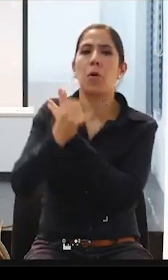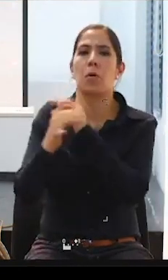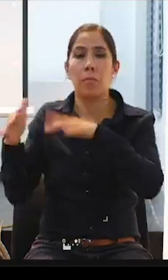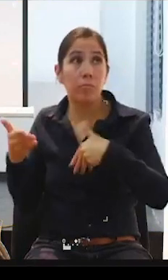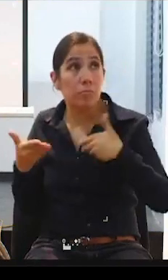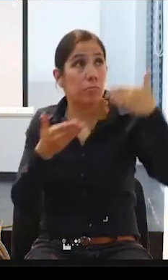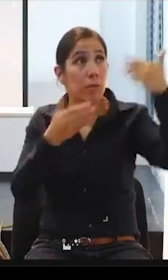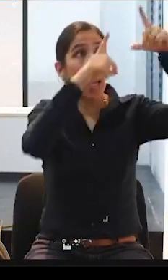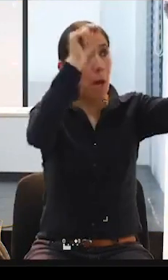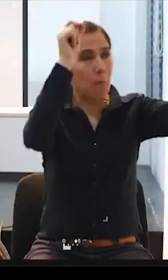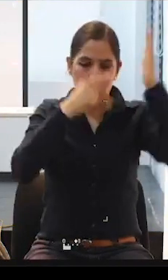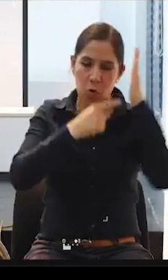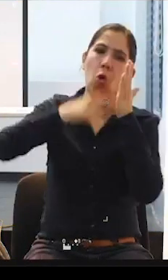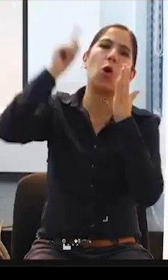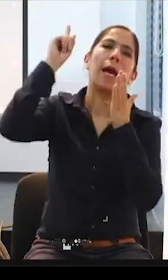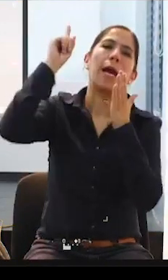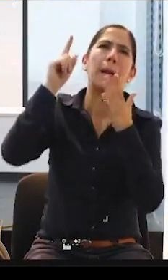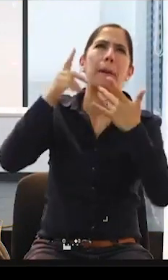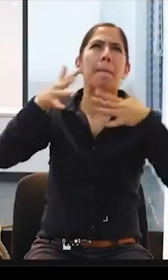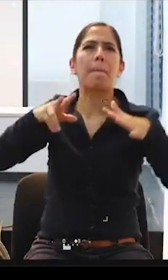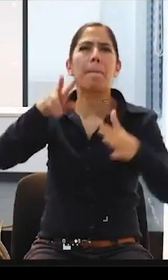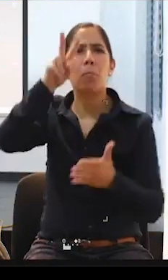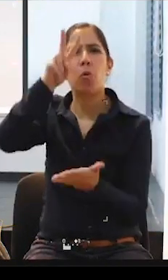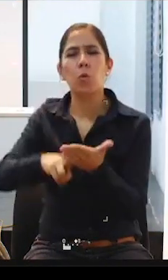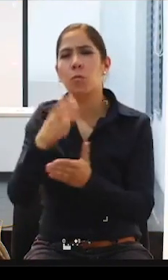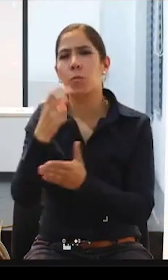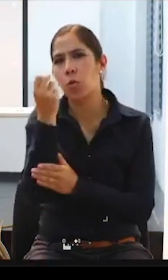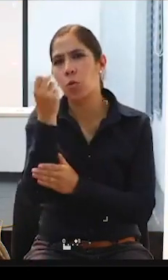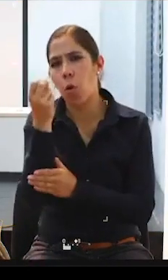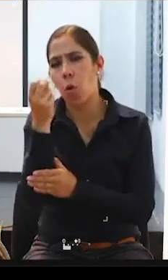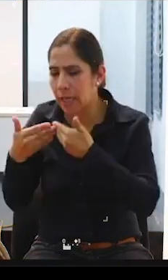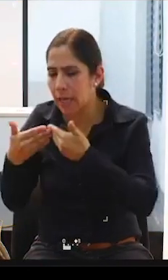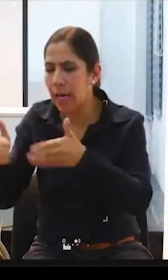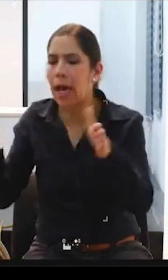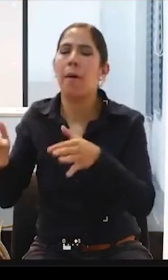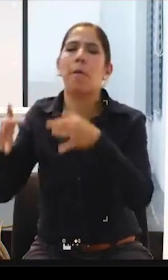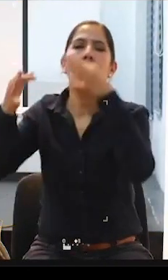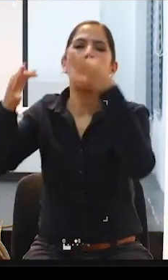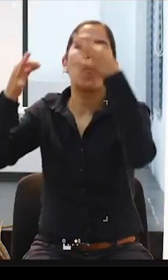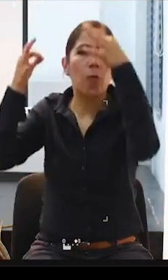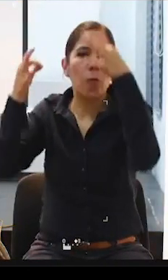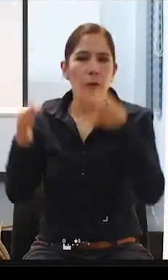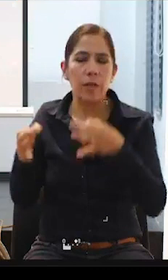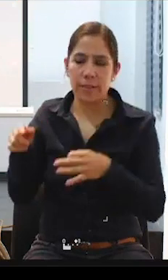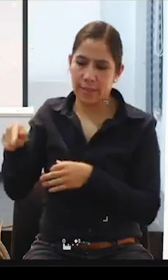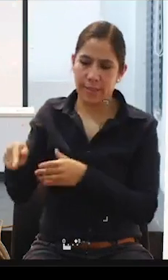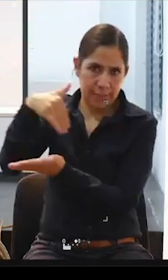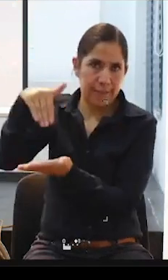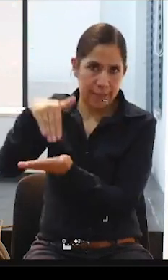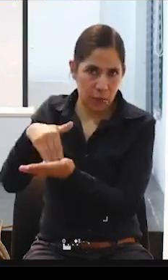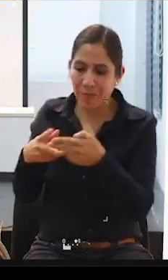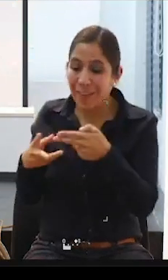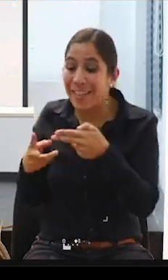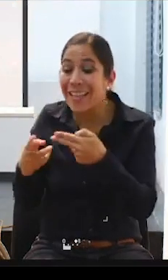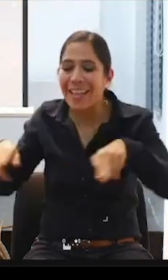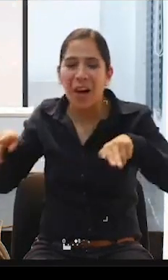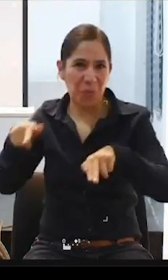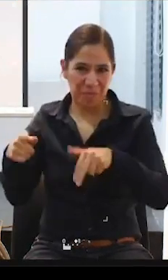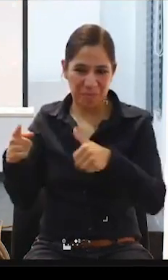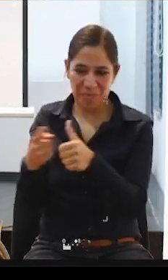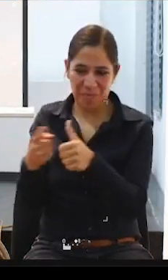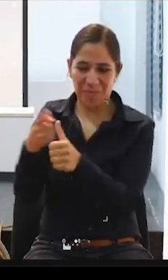lo gana, y fue así como en el 2012, ya nosotros estamos abriendo oficialmente, ¿verdad?, inaugurando el primer centro